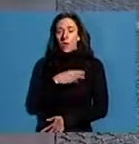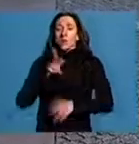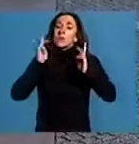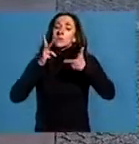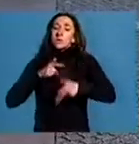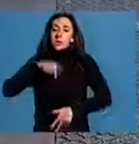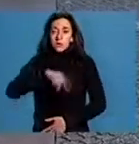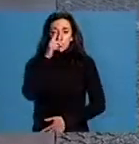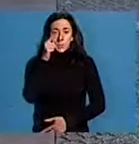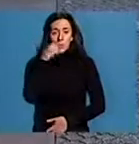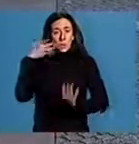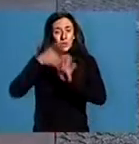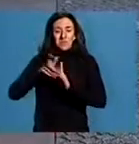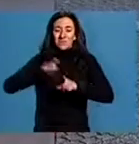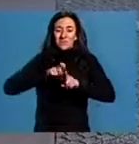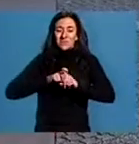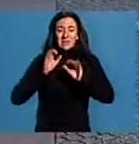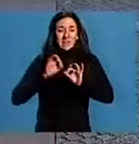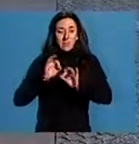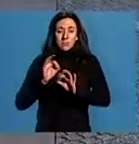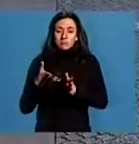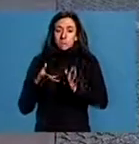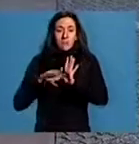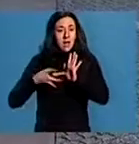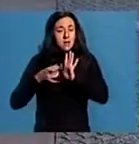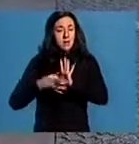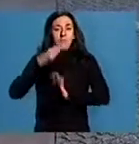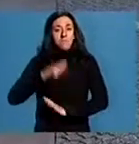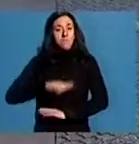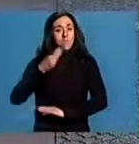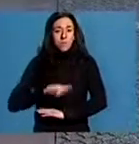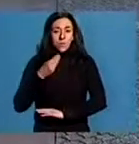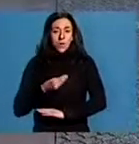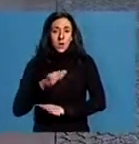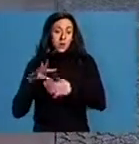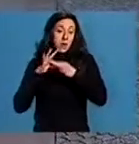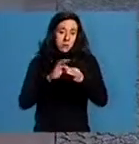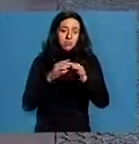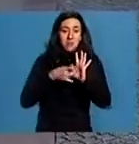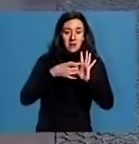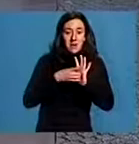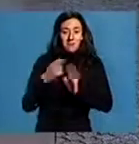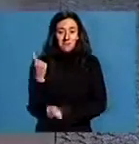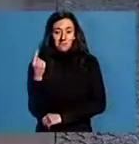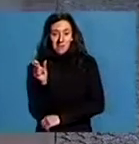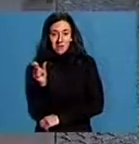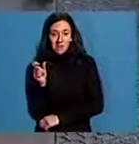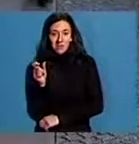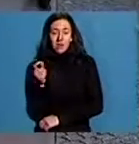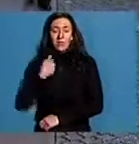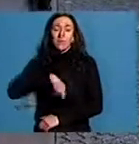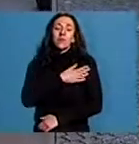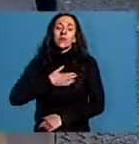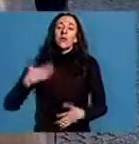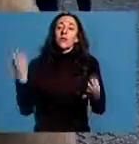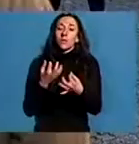caracteriza por ofrecer sempre unha altísima calidade e cunha magnífica relación calidade-precio e o que pretendemos con